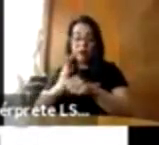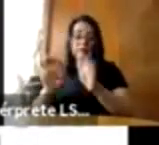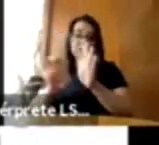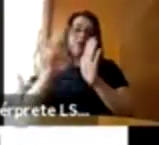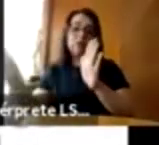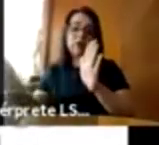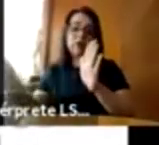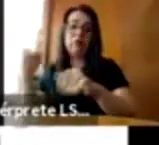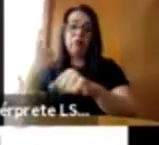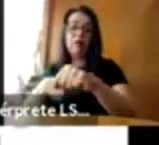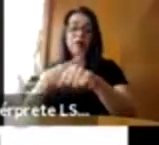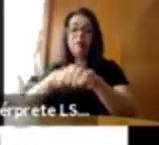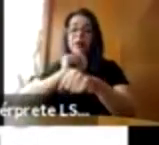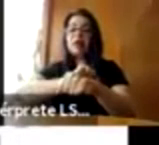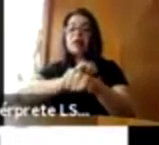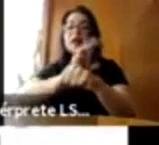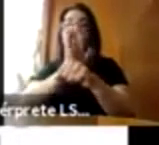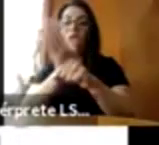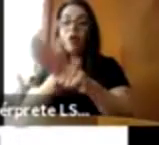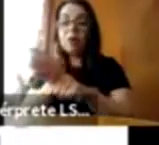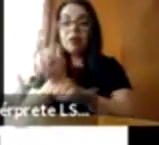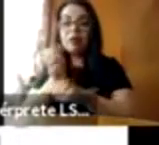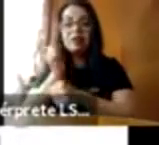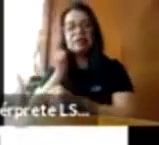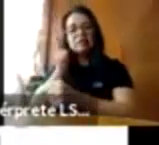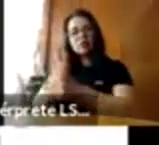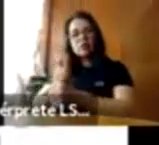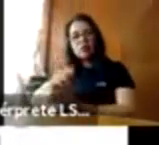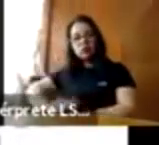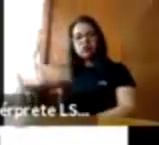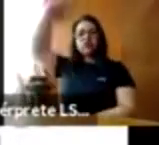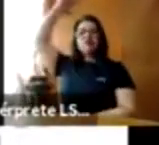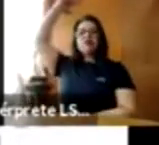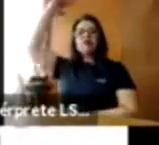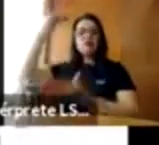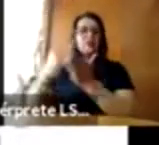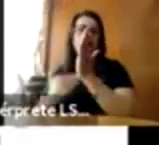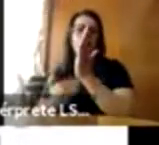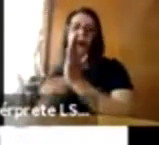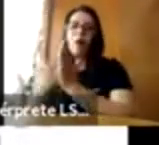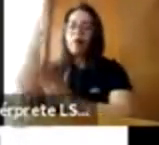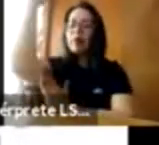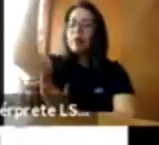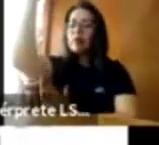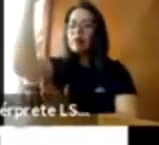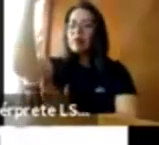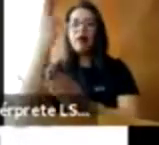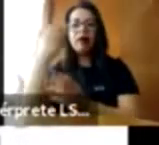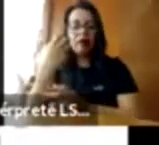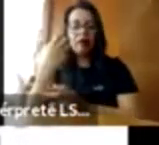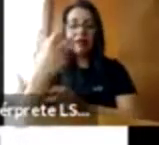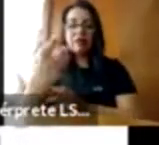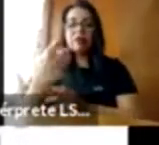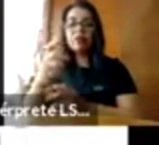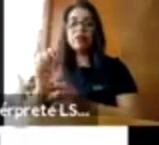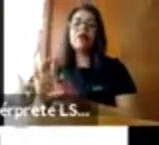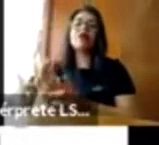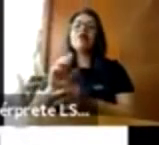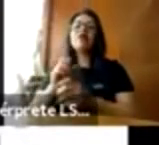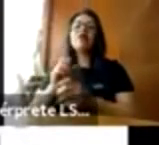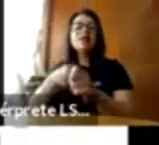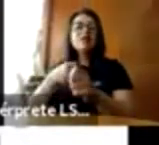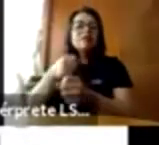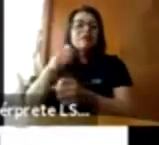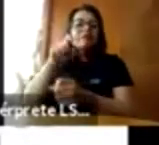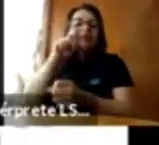estamos viendo un aumento significativo de esta violencia en línea y en los hogares. Y la tercera